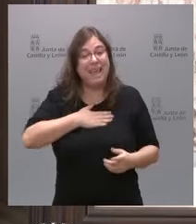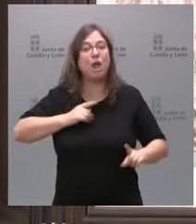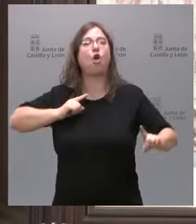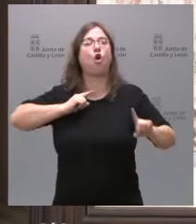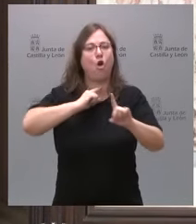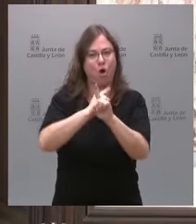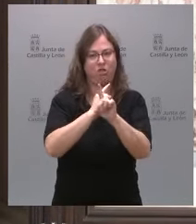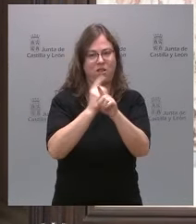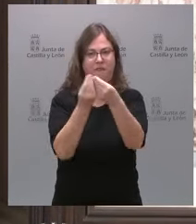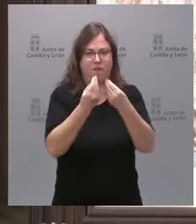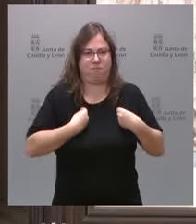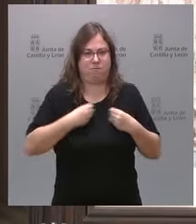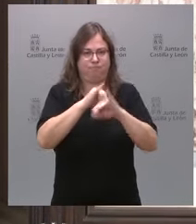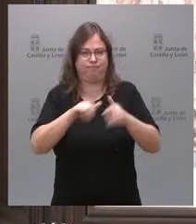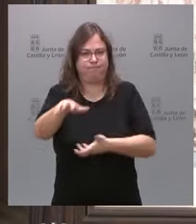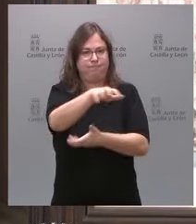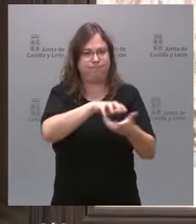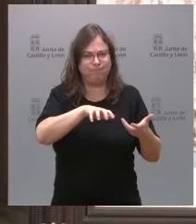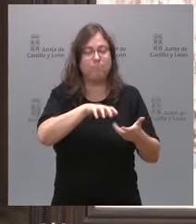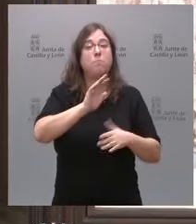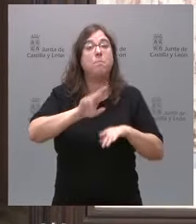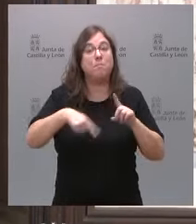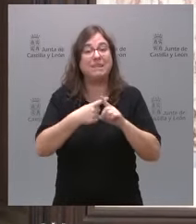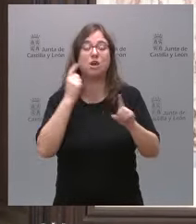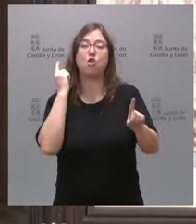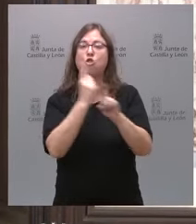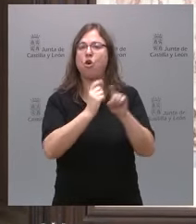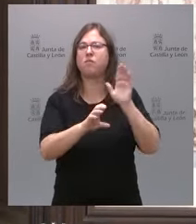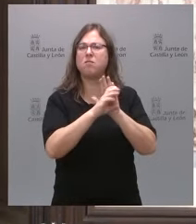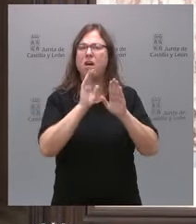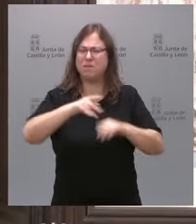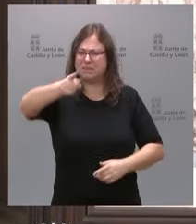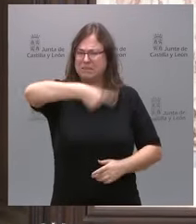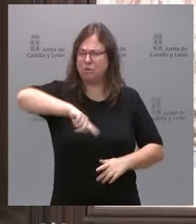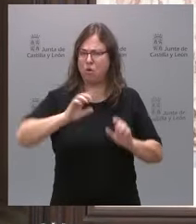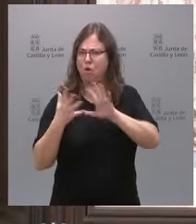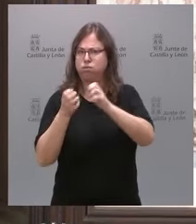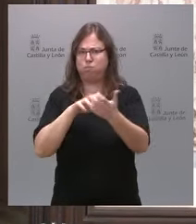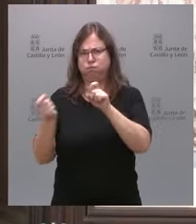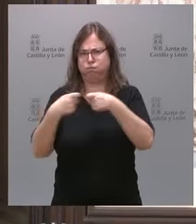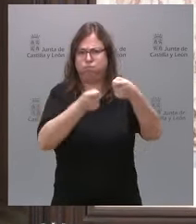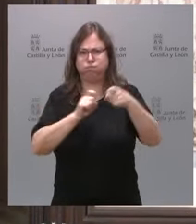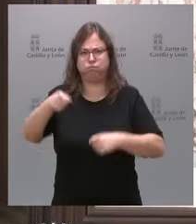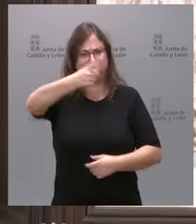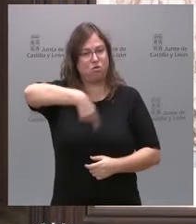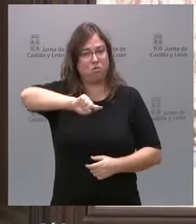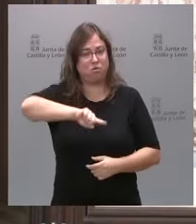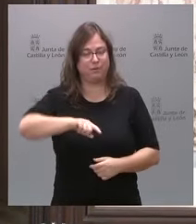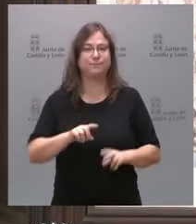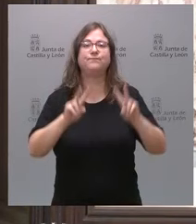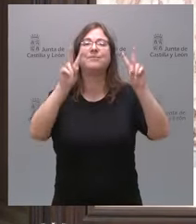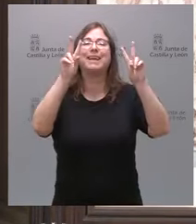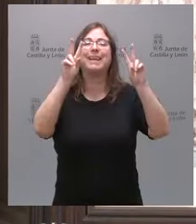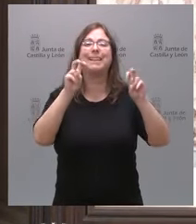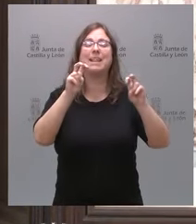convivencia, contra la Constitución y, además, nos enfrenta a todos. En cuanto a la cuestión del